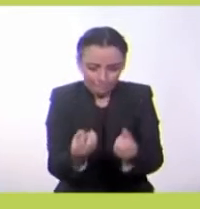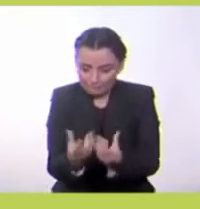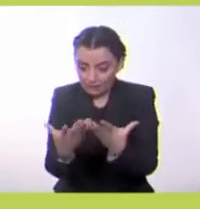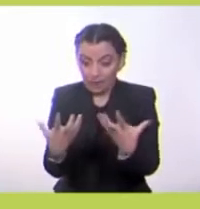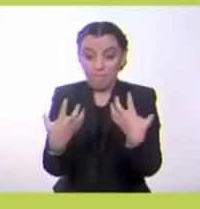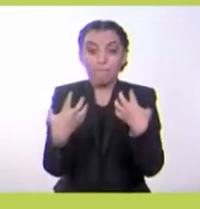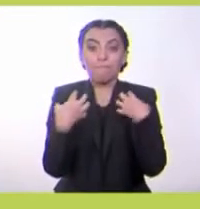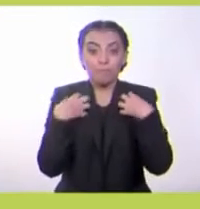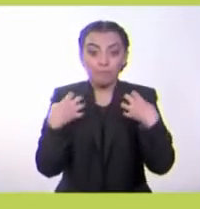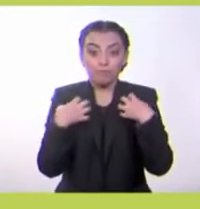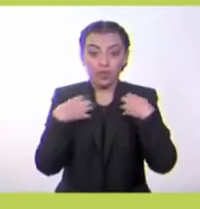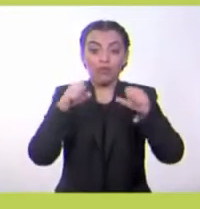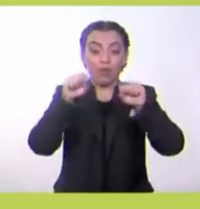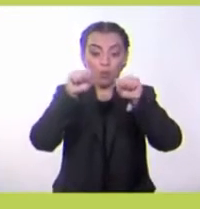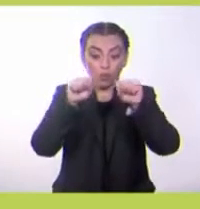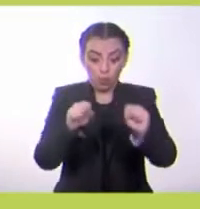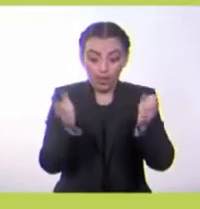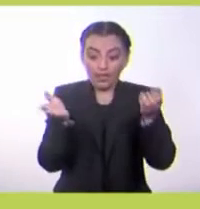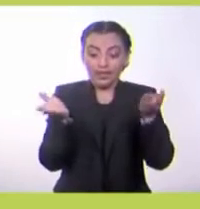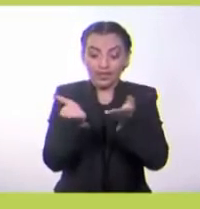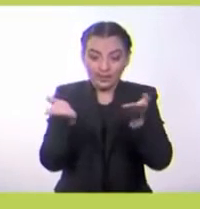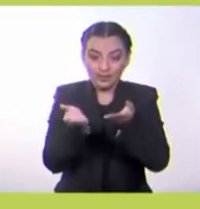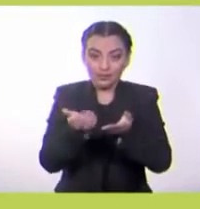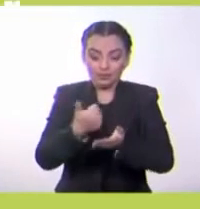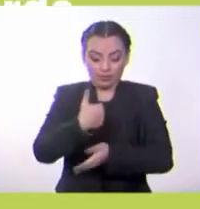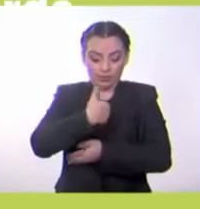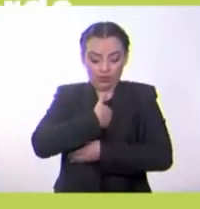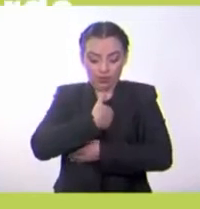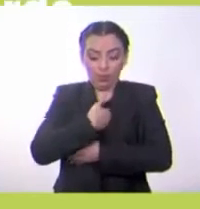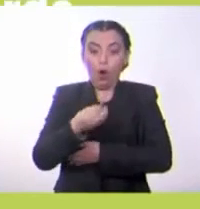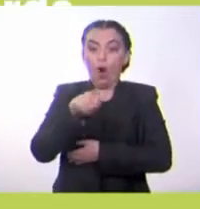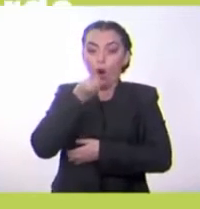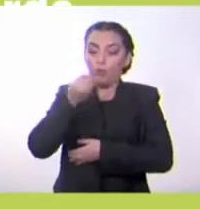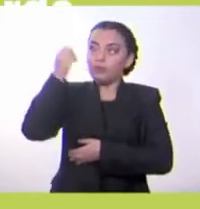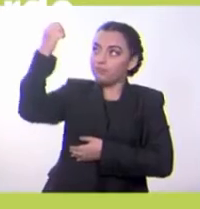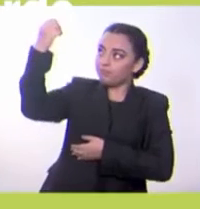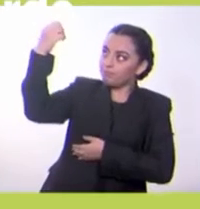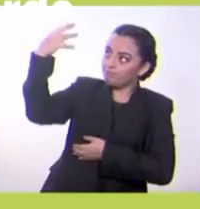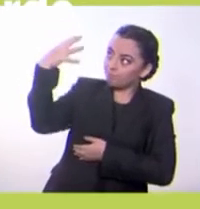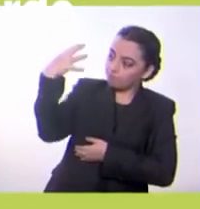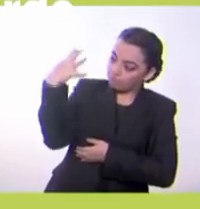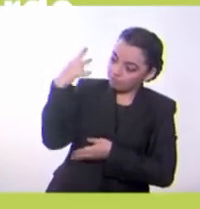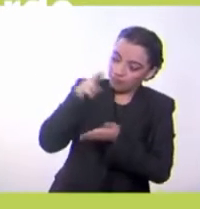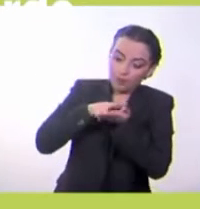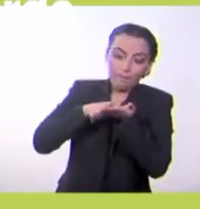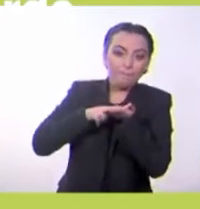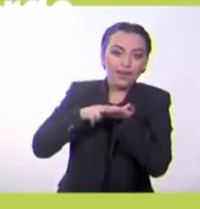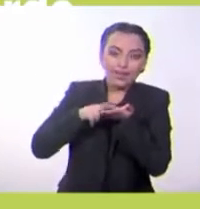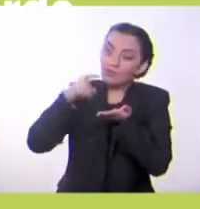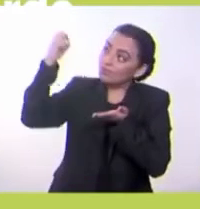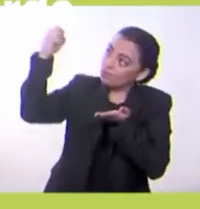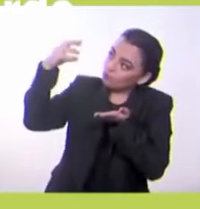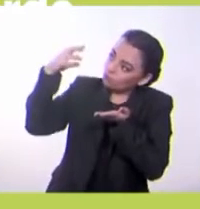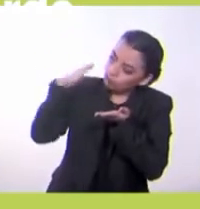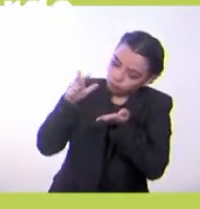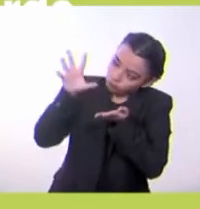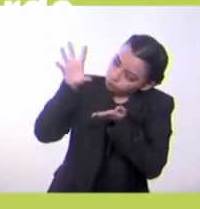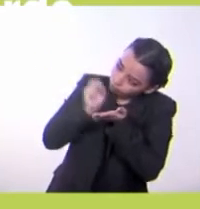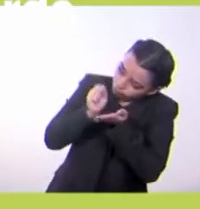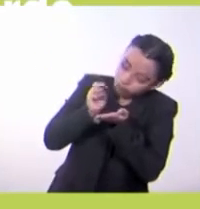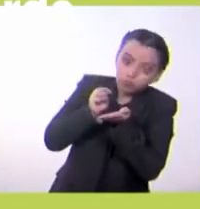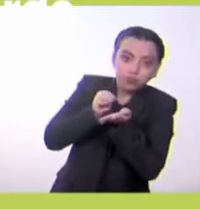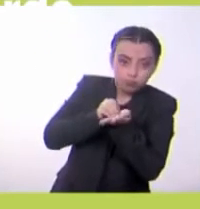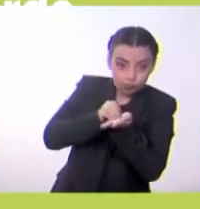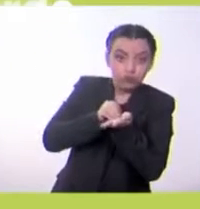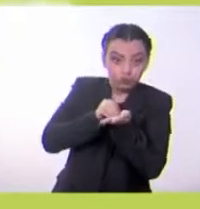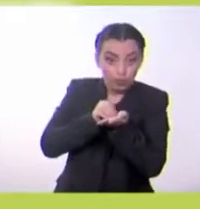alimento, gracias a la luz solar que captan con su coloración verde. Al igual que los animales se forman de